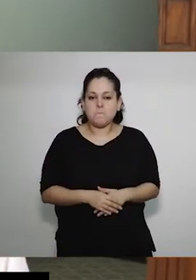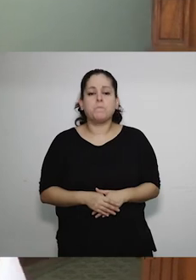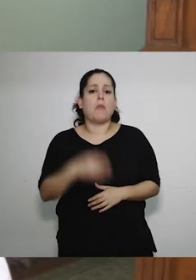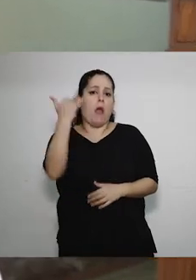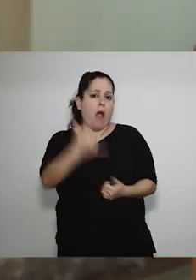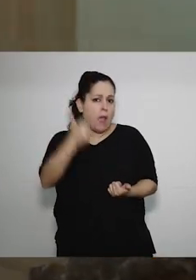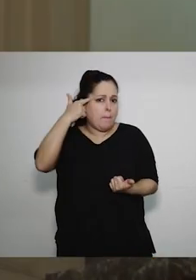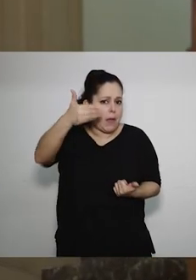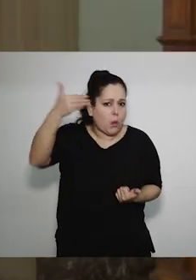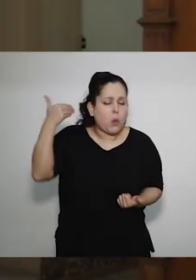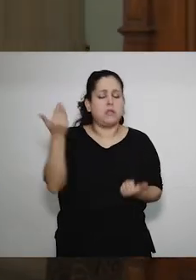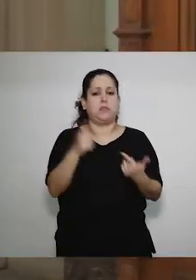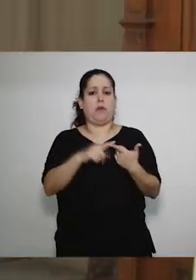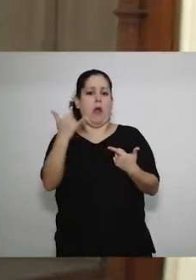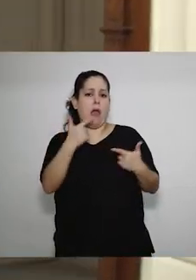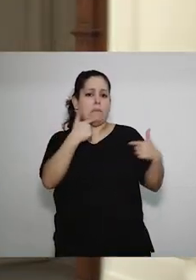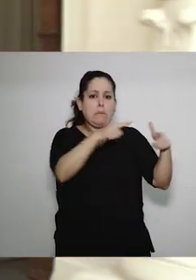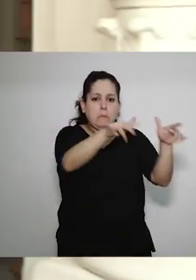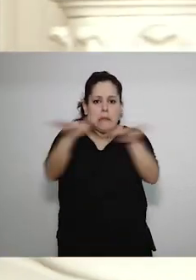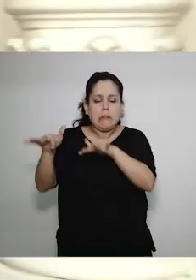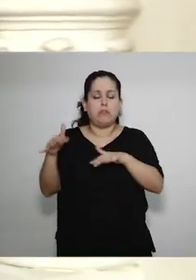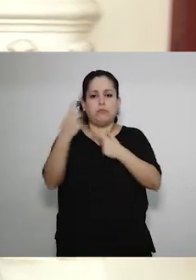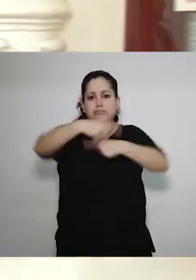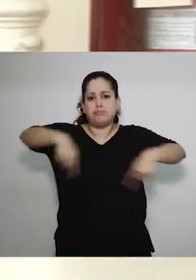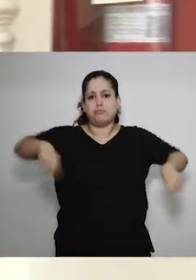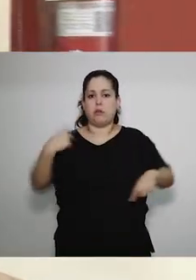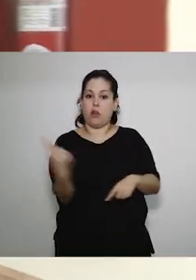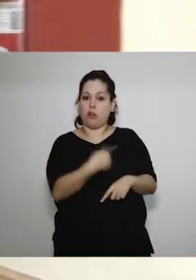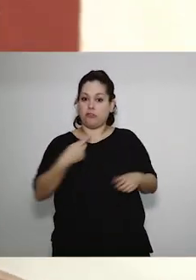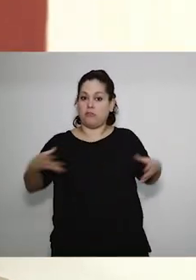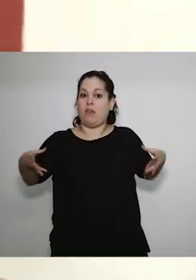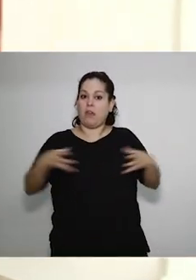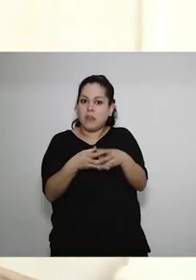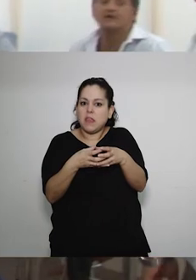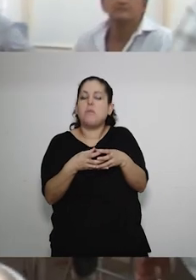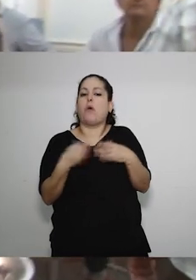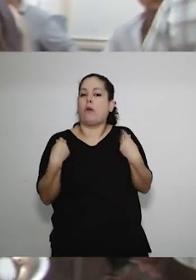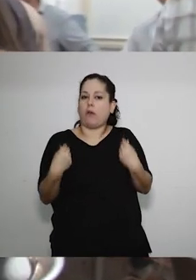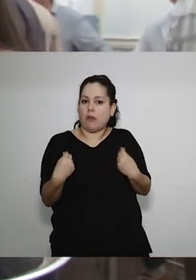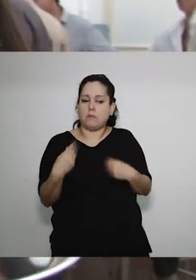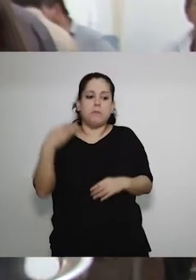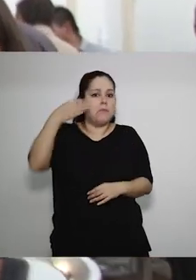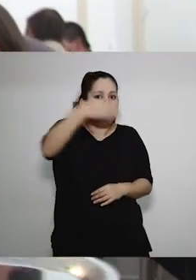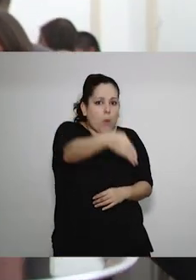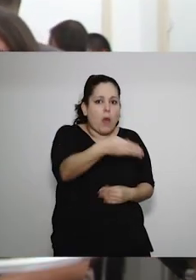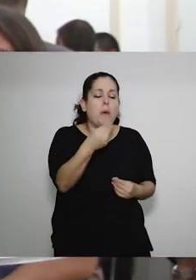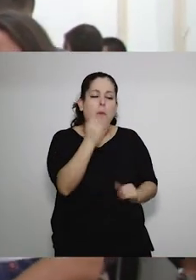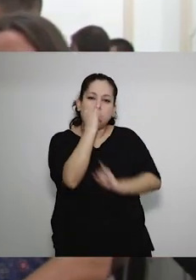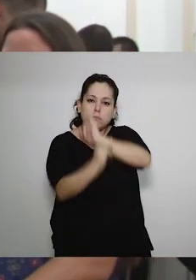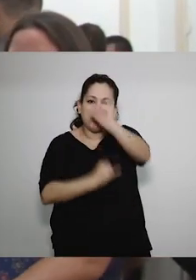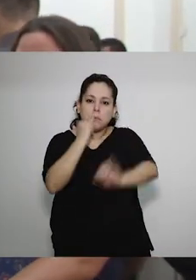Entonces hay muchos prejuicios, hay muchos mitos y lo que hacemos es, a través de este trabajo, es poder